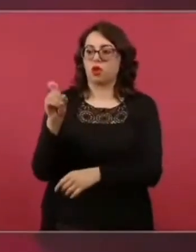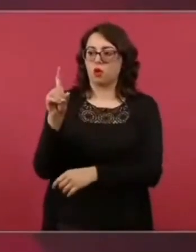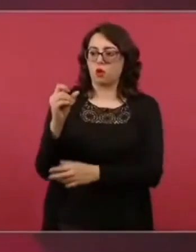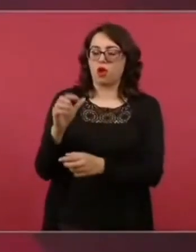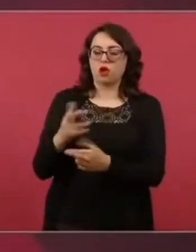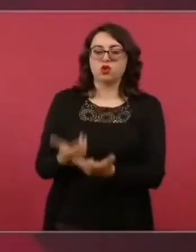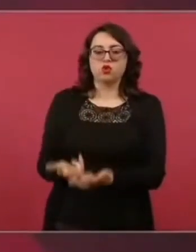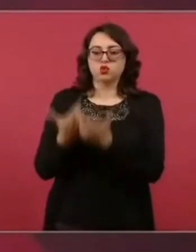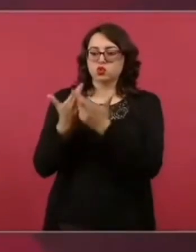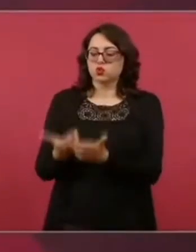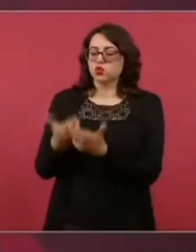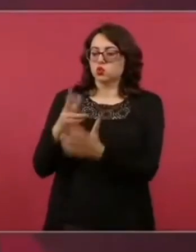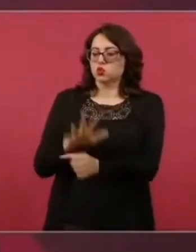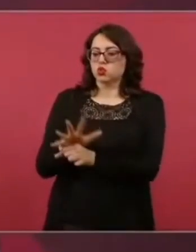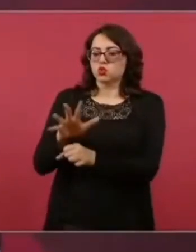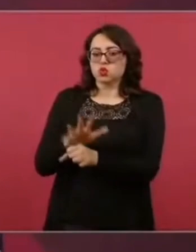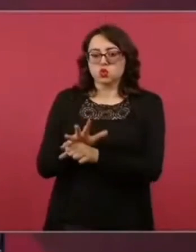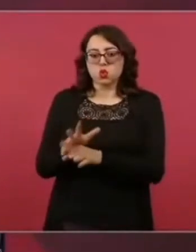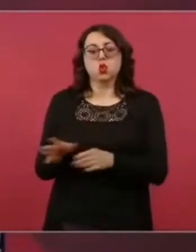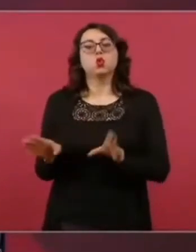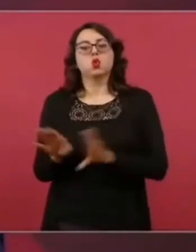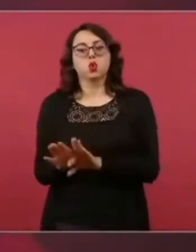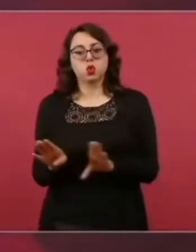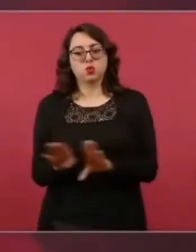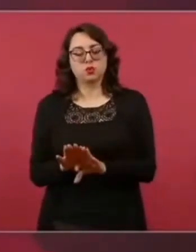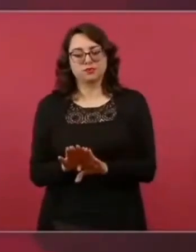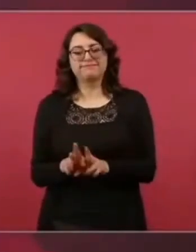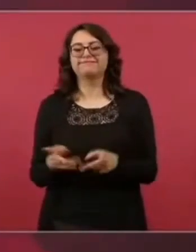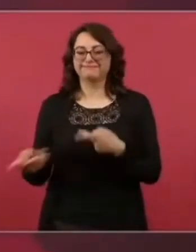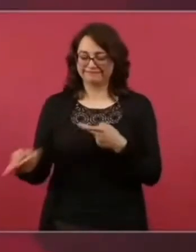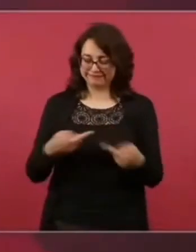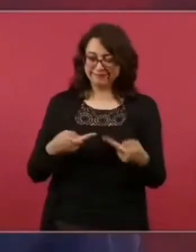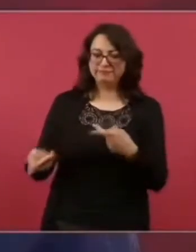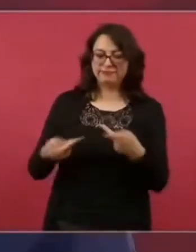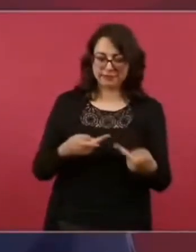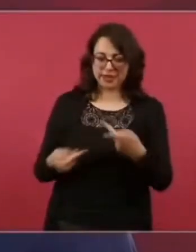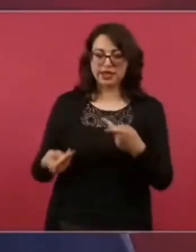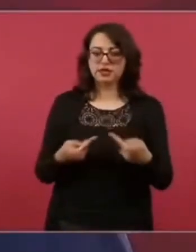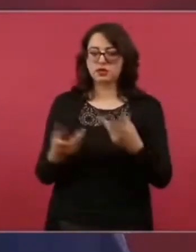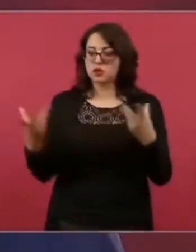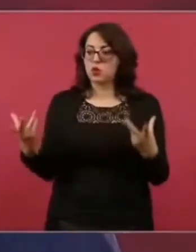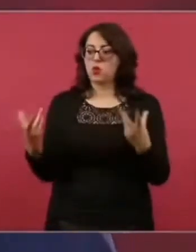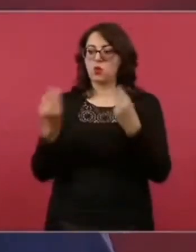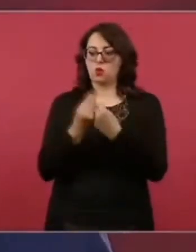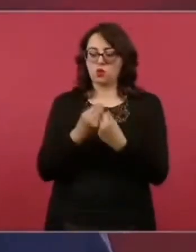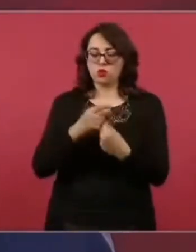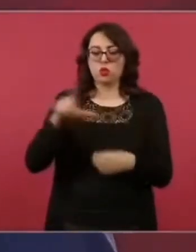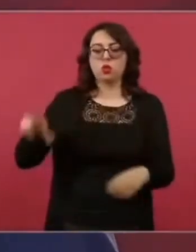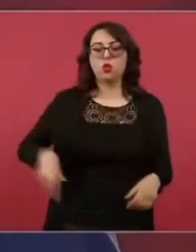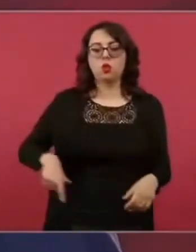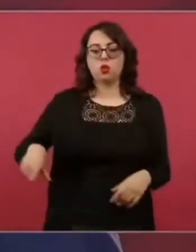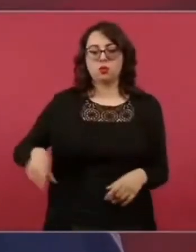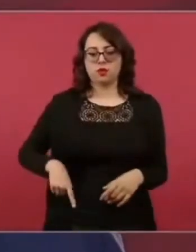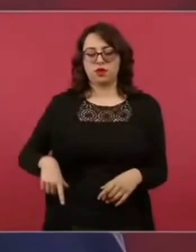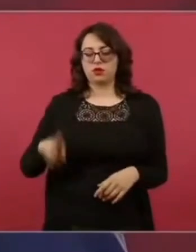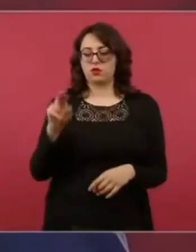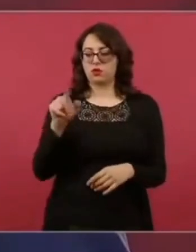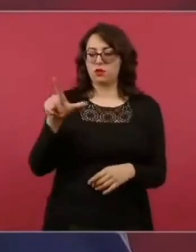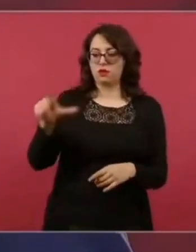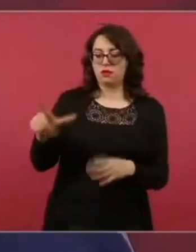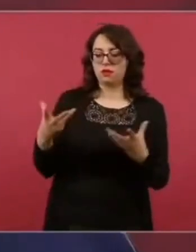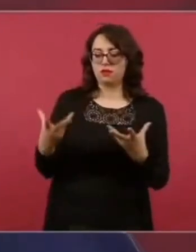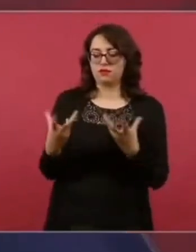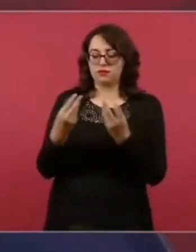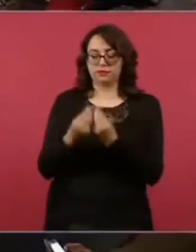lo que estamos llevando a cabo en coordinación con el gobierno del Estado de Nuevo León.